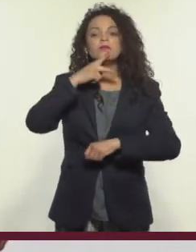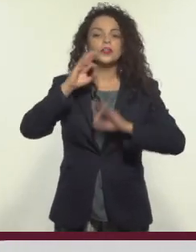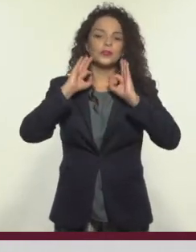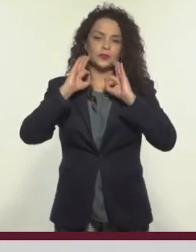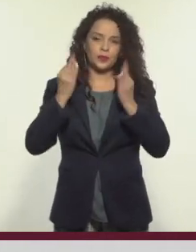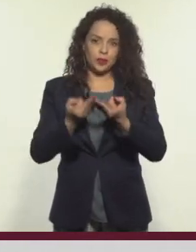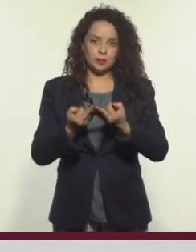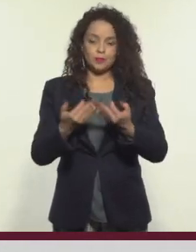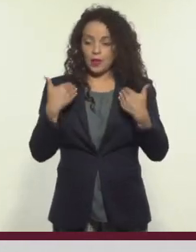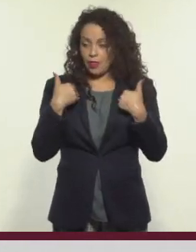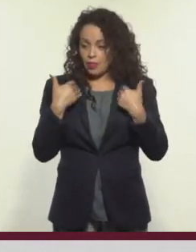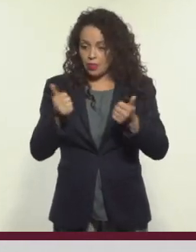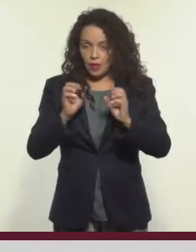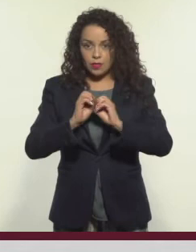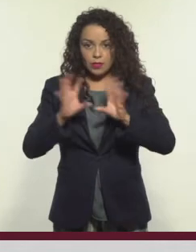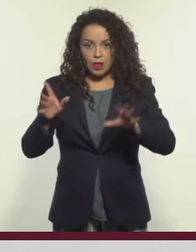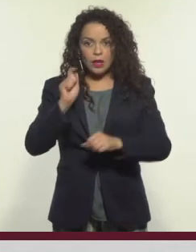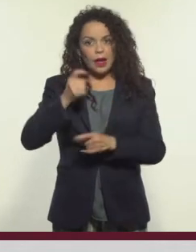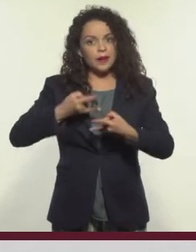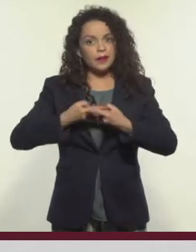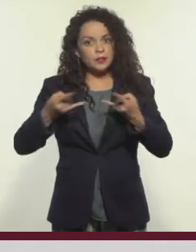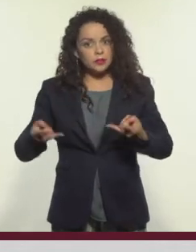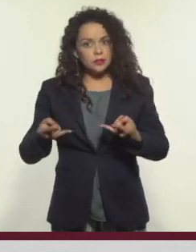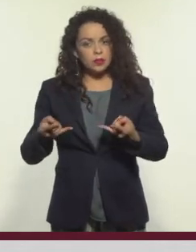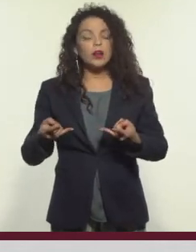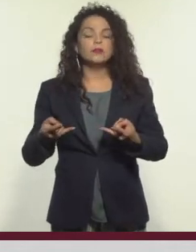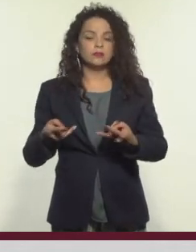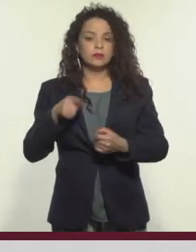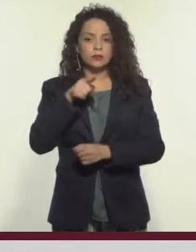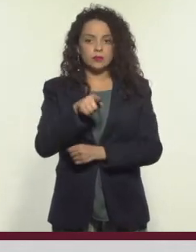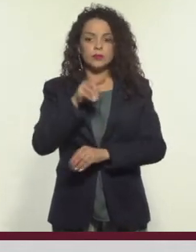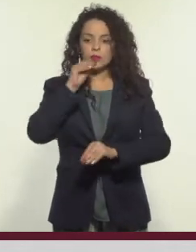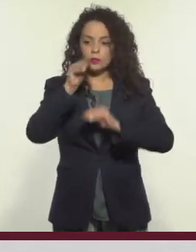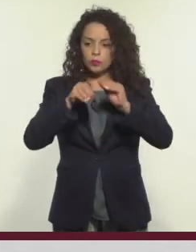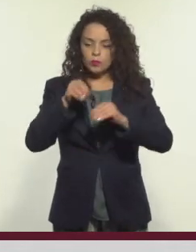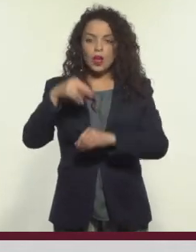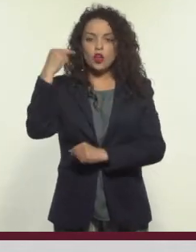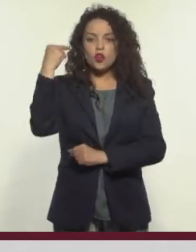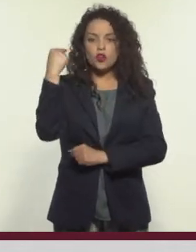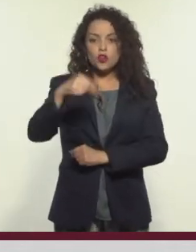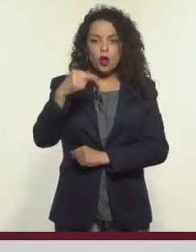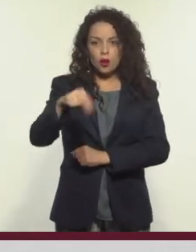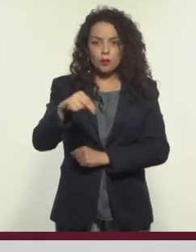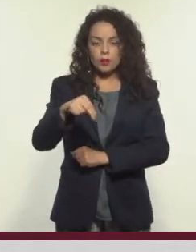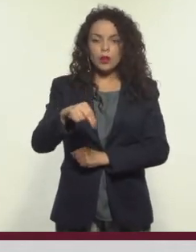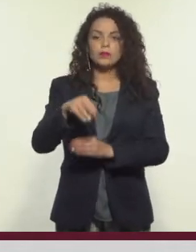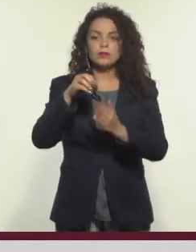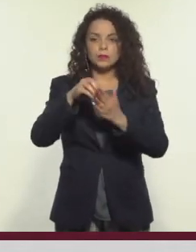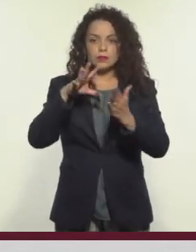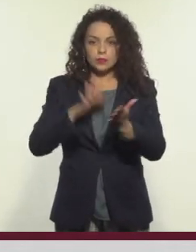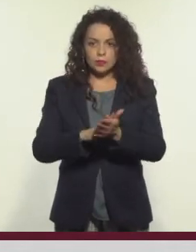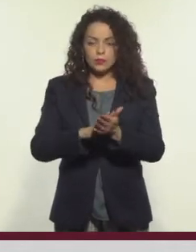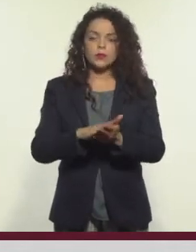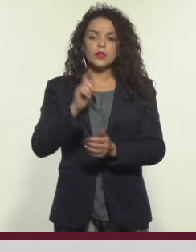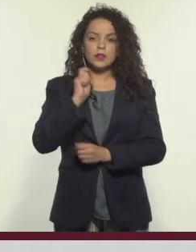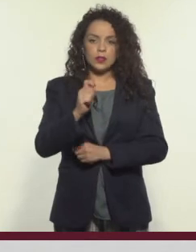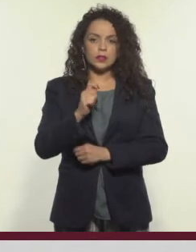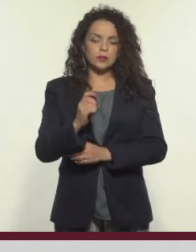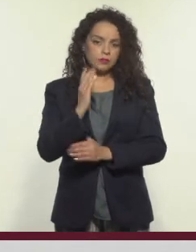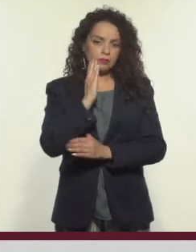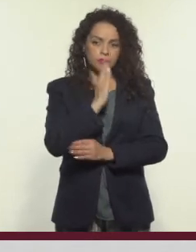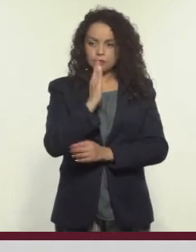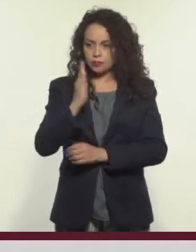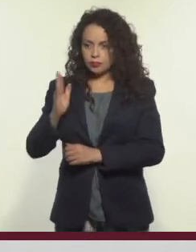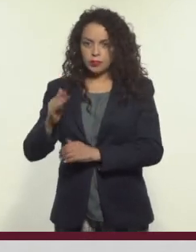manera. Teniendo clara la experiencia o historia a narrar, se le pone nombre al libro y se clasifica dentro de una colección,